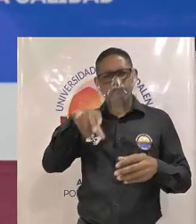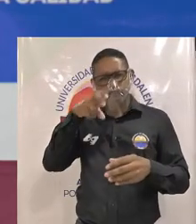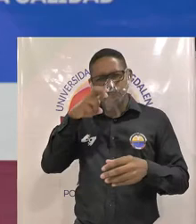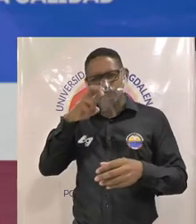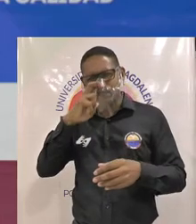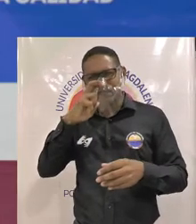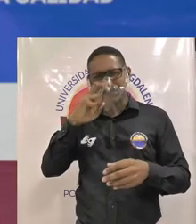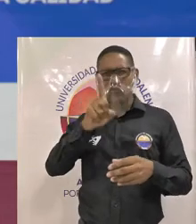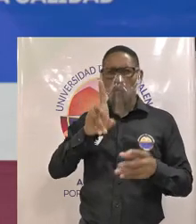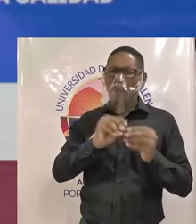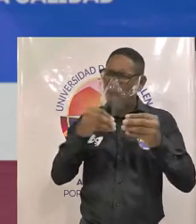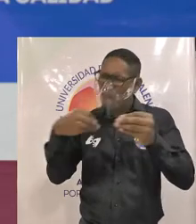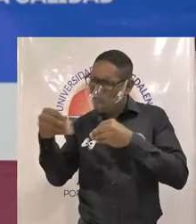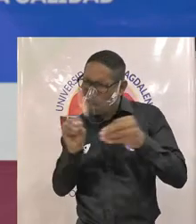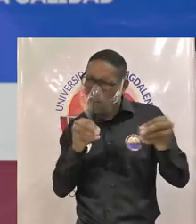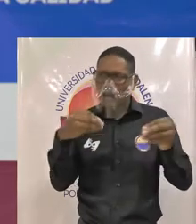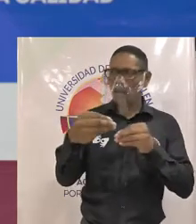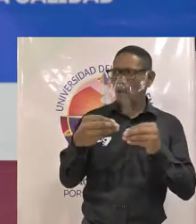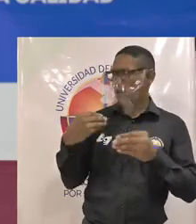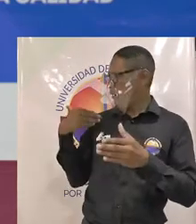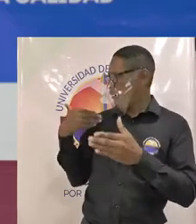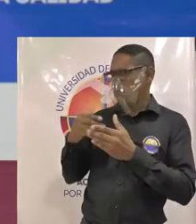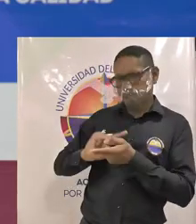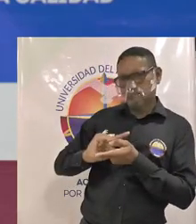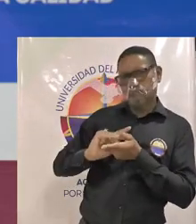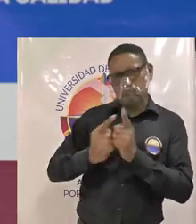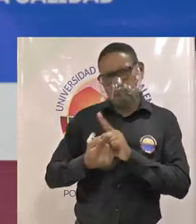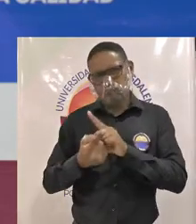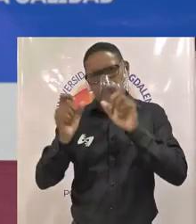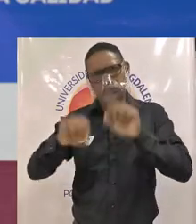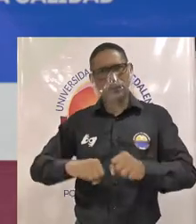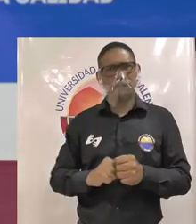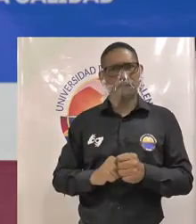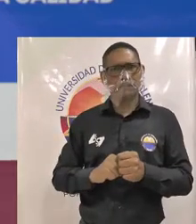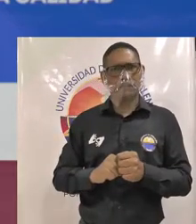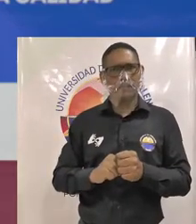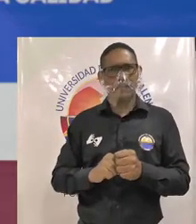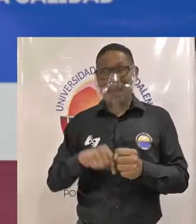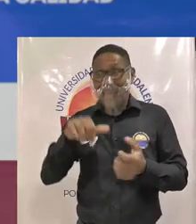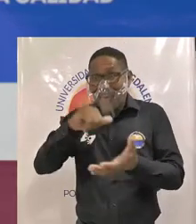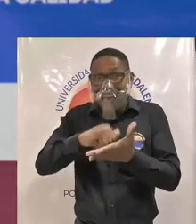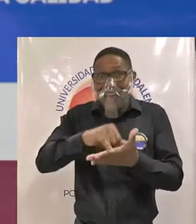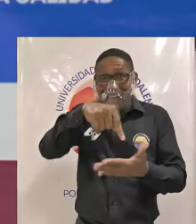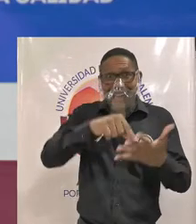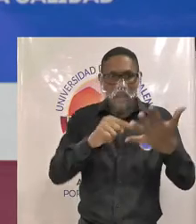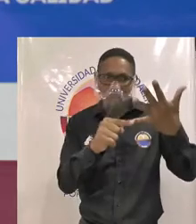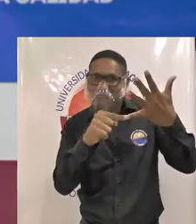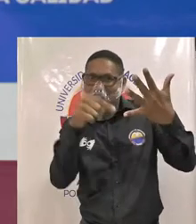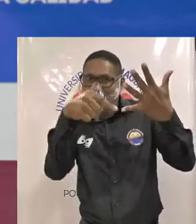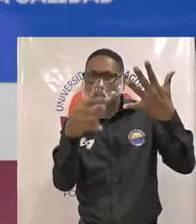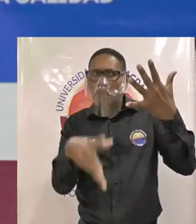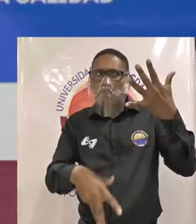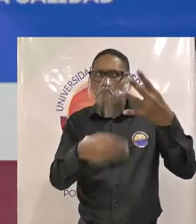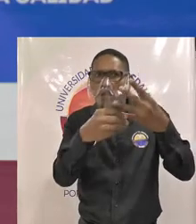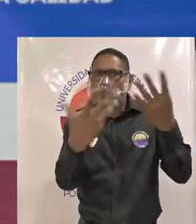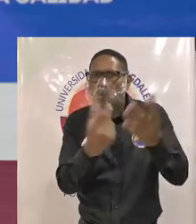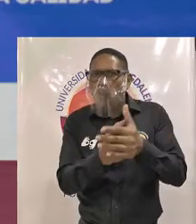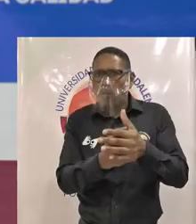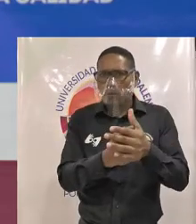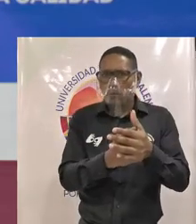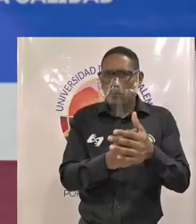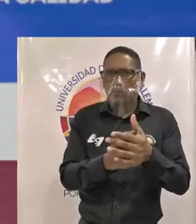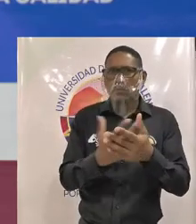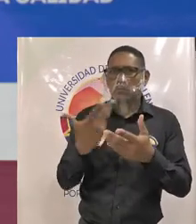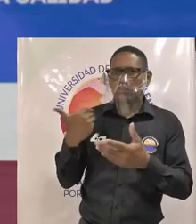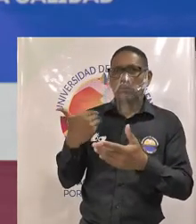cambien lo que hasta hoy tenemos entonces allí pues planteamos una serie digamos de apoyar todo el ejercicio